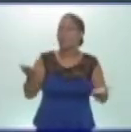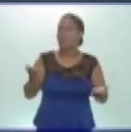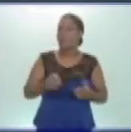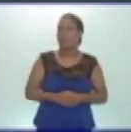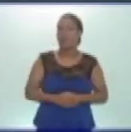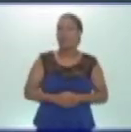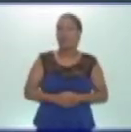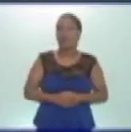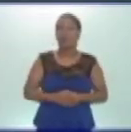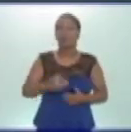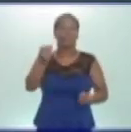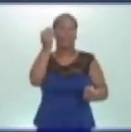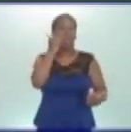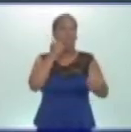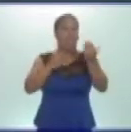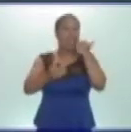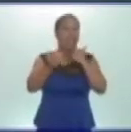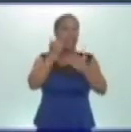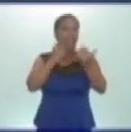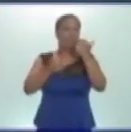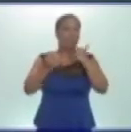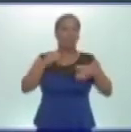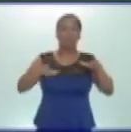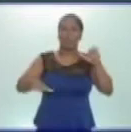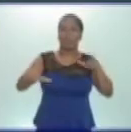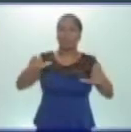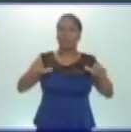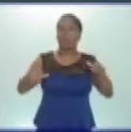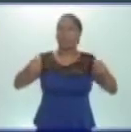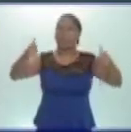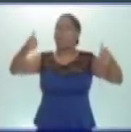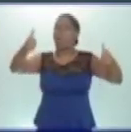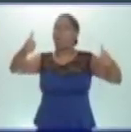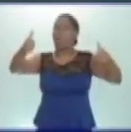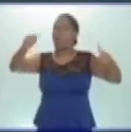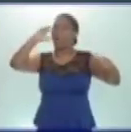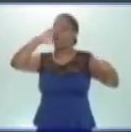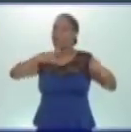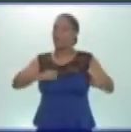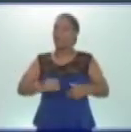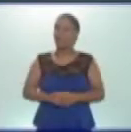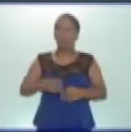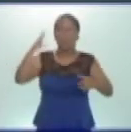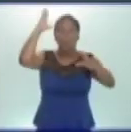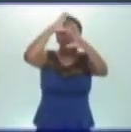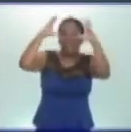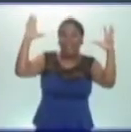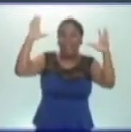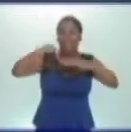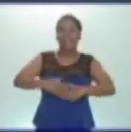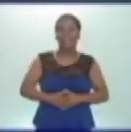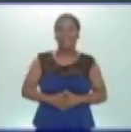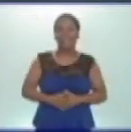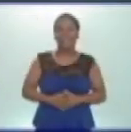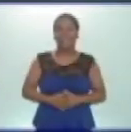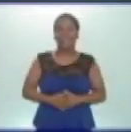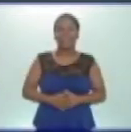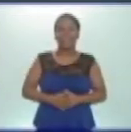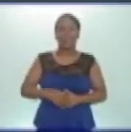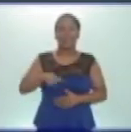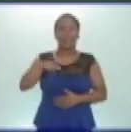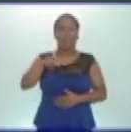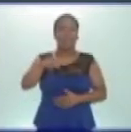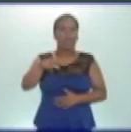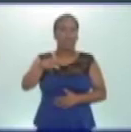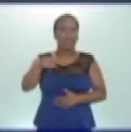¡De la alimentación balanceada! ¡Correcto, niños! ¡Son muy inteligentes! Al ir creciendo,